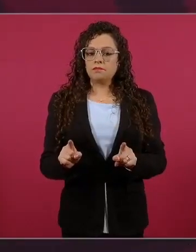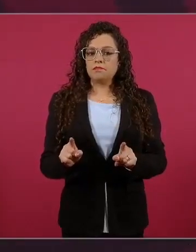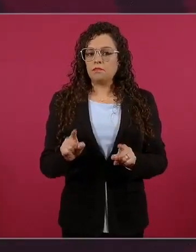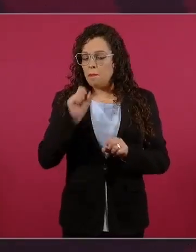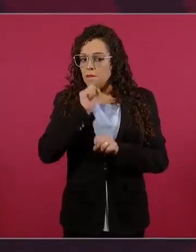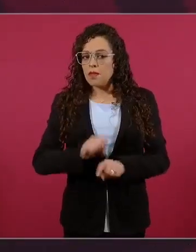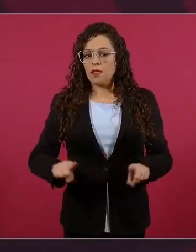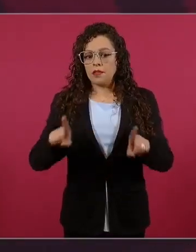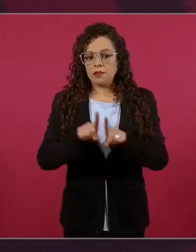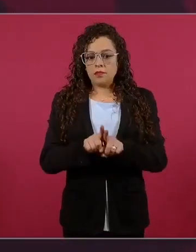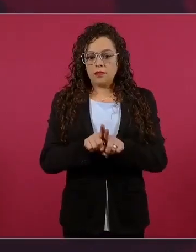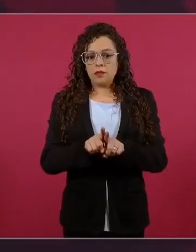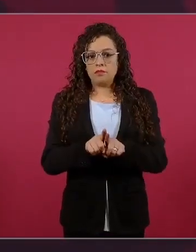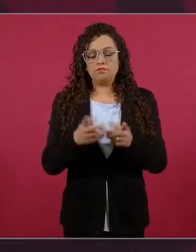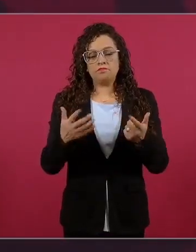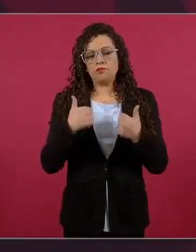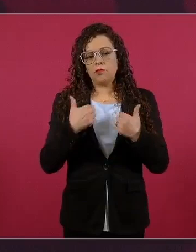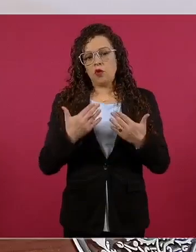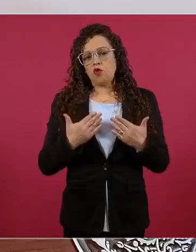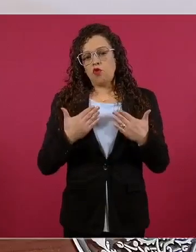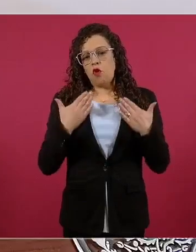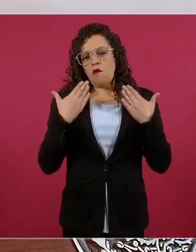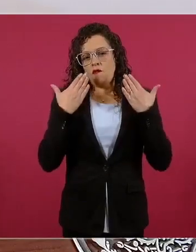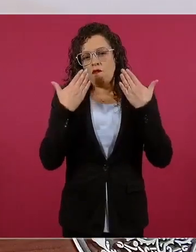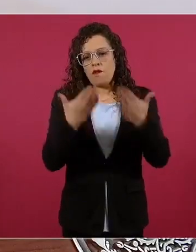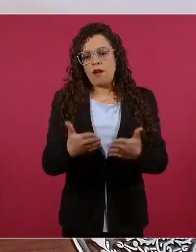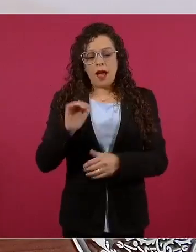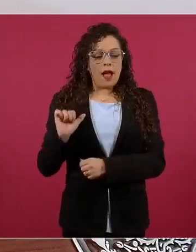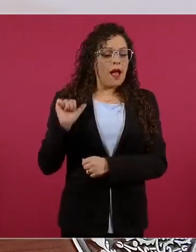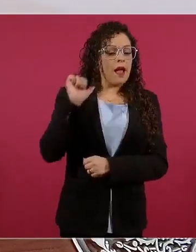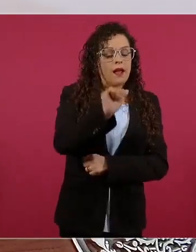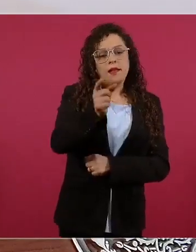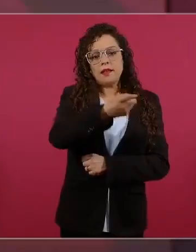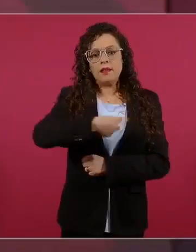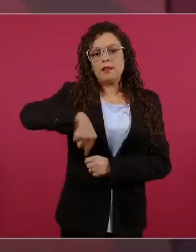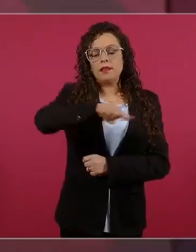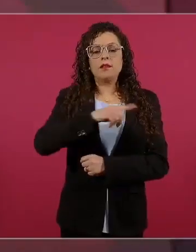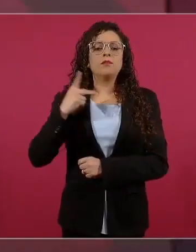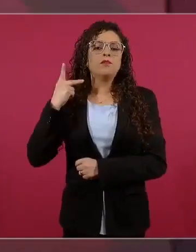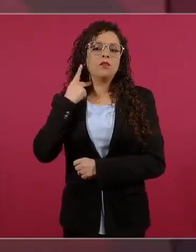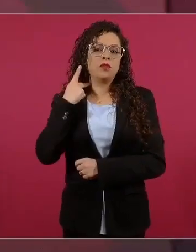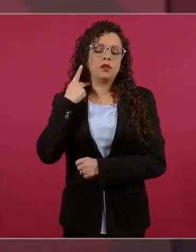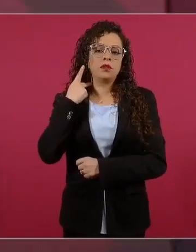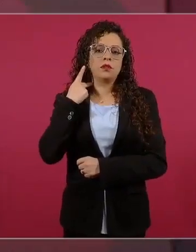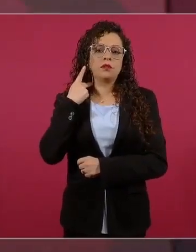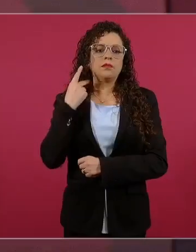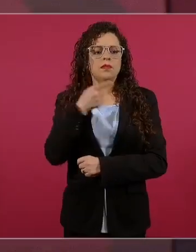al noble oficio de la política, se inventó, entre otras cosas, para evitar la guerra.